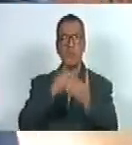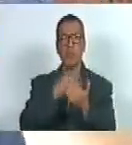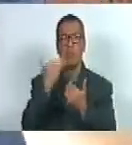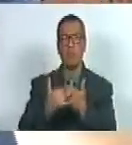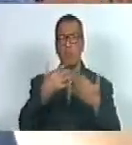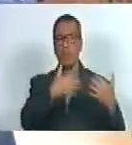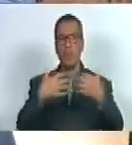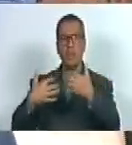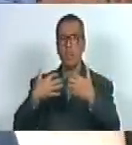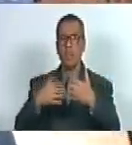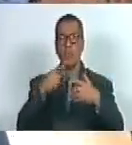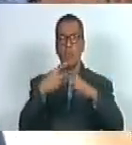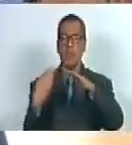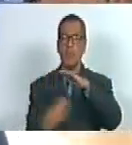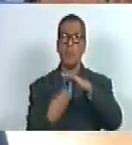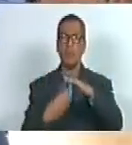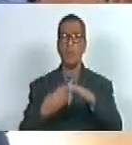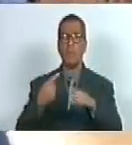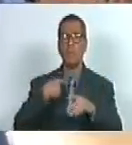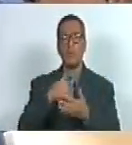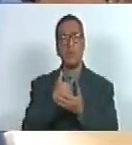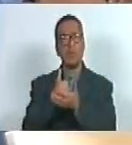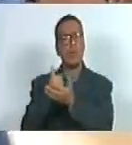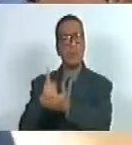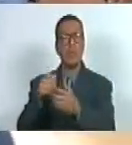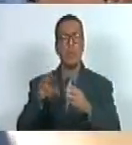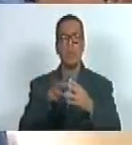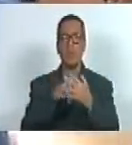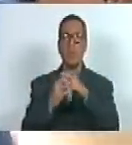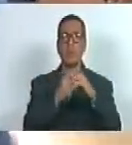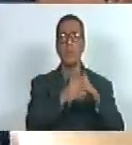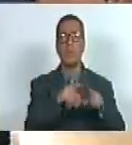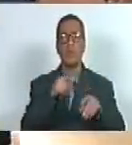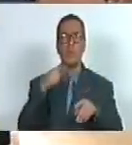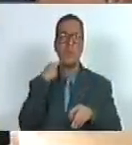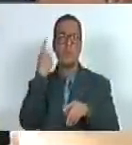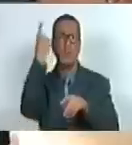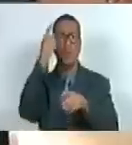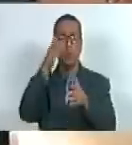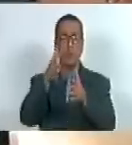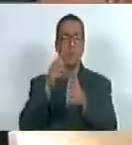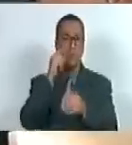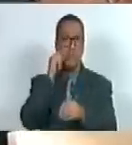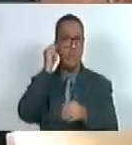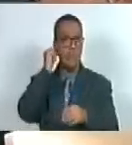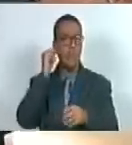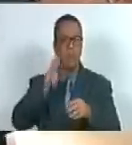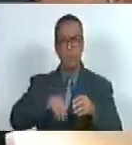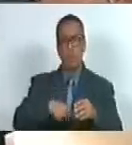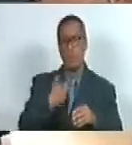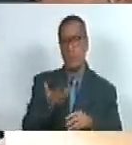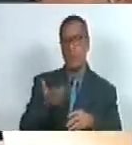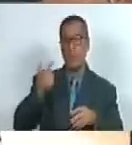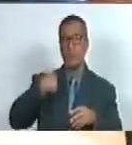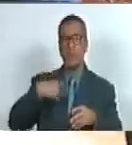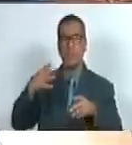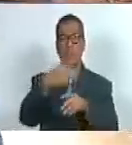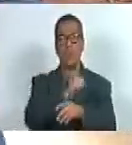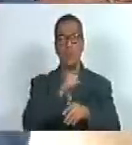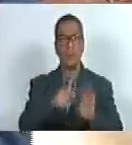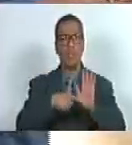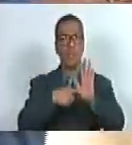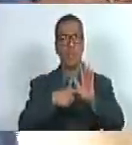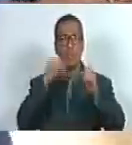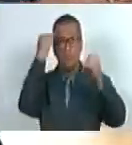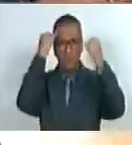batalla sobre la base de los aportes que las comunidades y los héroes y heroínas hicieron posible y obtener una ventaja